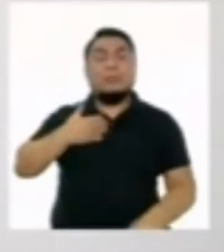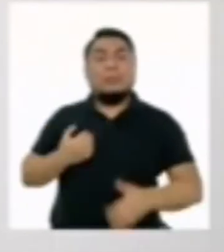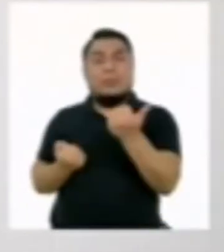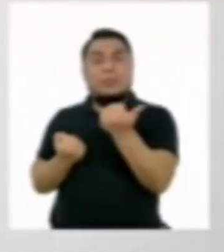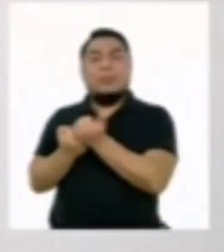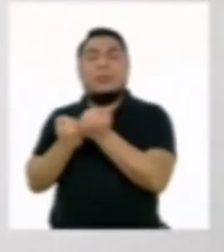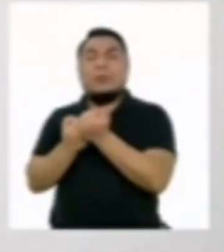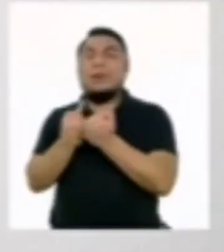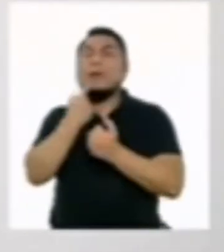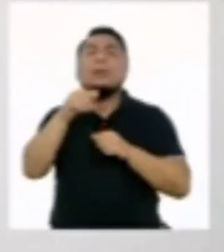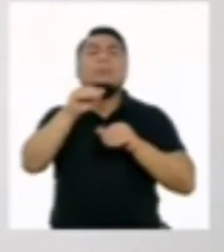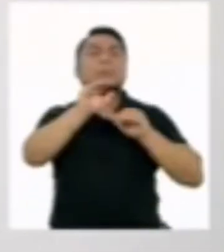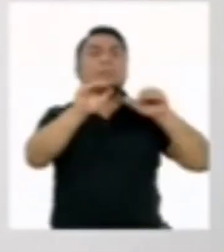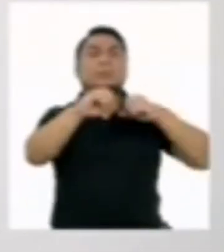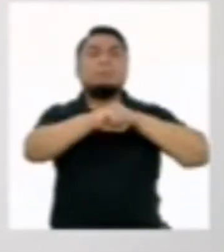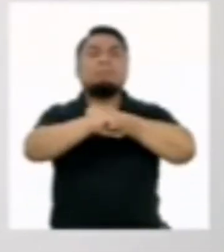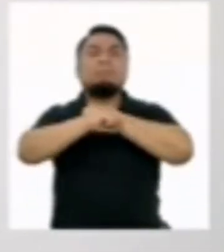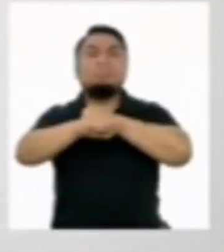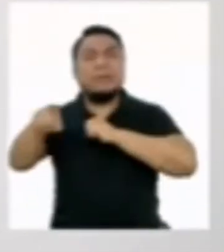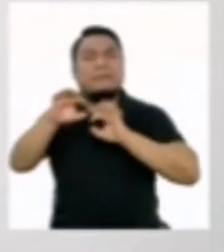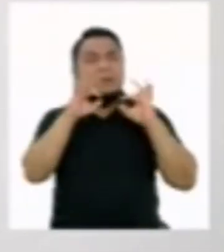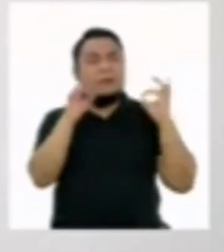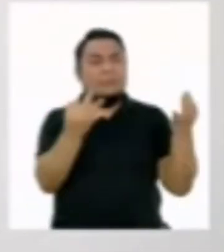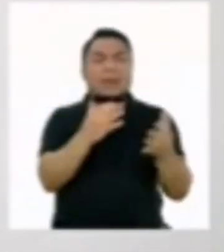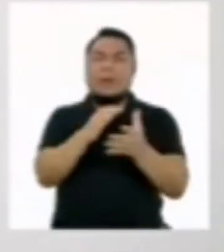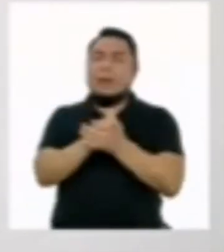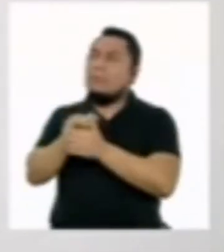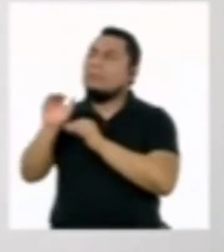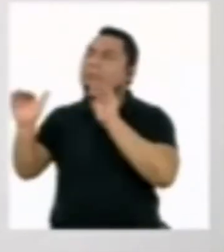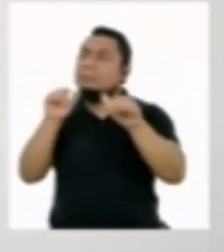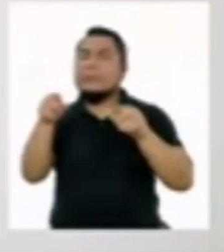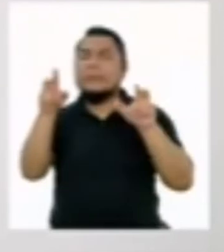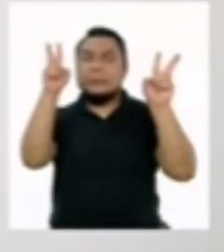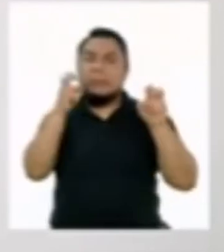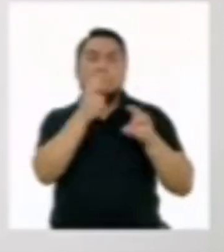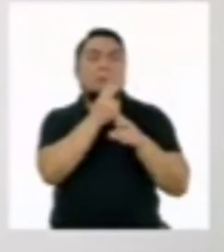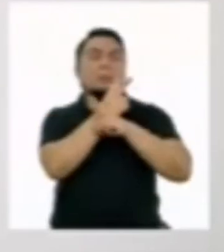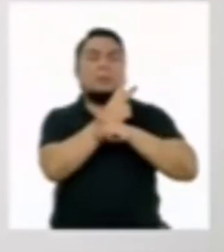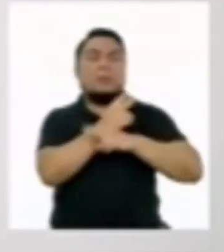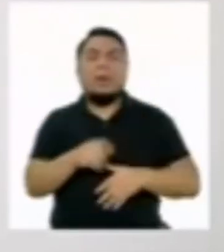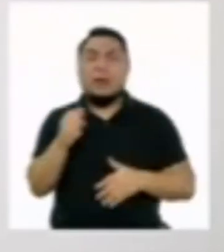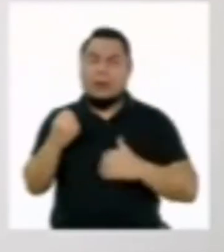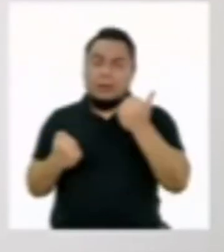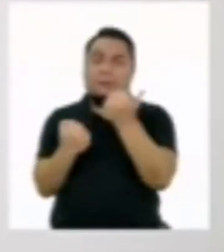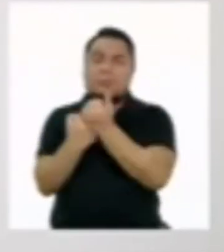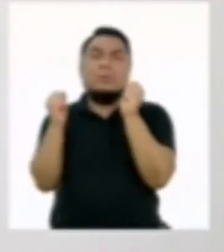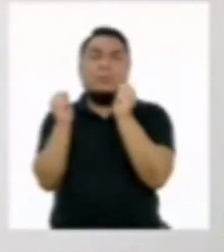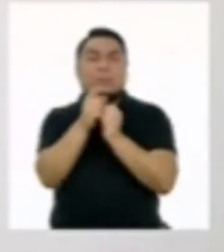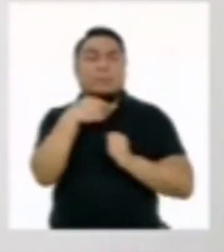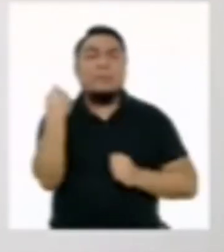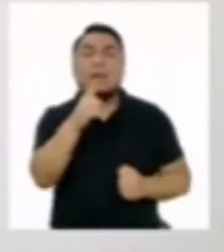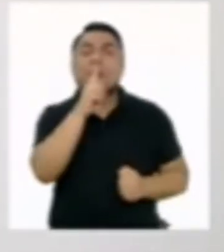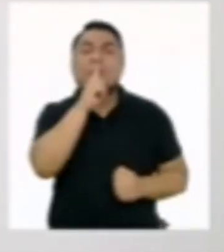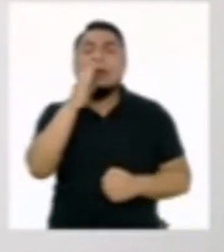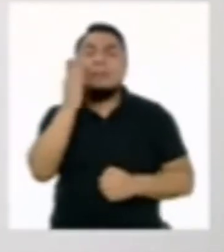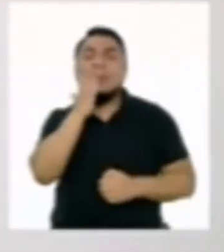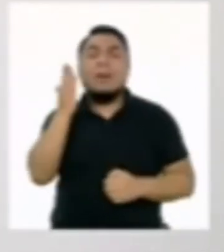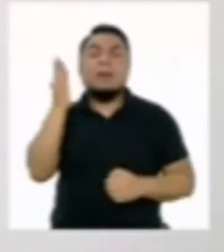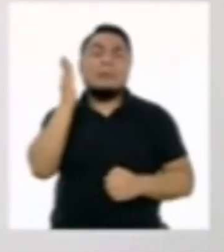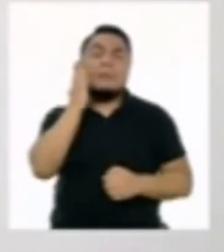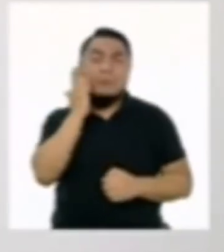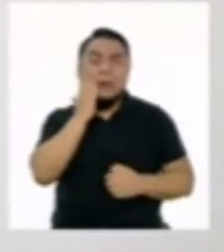generando conciencia en nuestros familiares y amigos sobre el tema. Apoyar junto con nuestros padres,